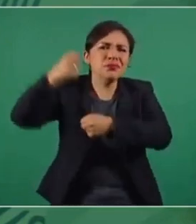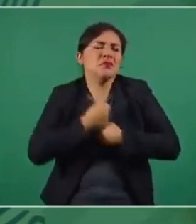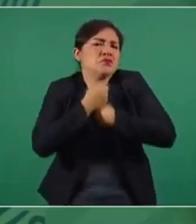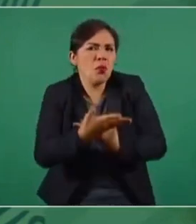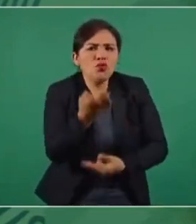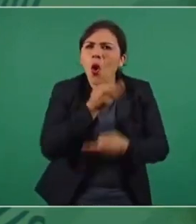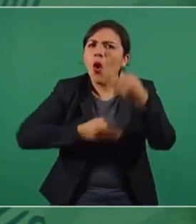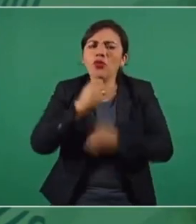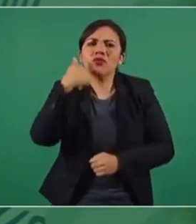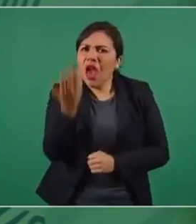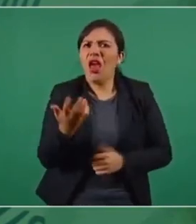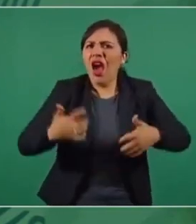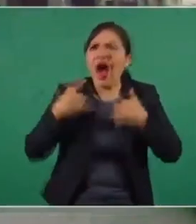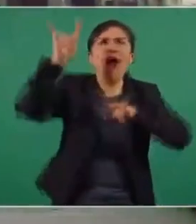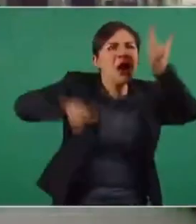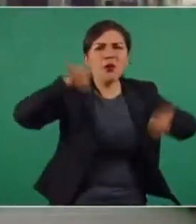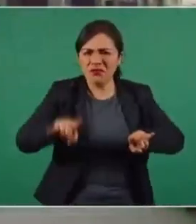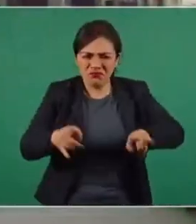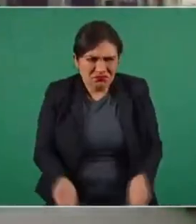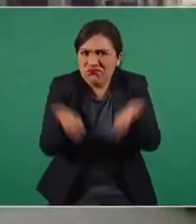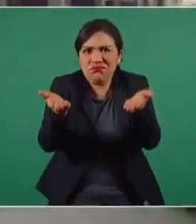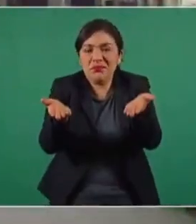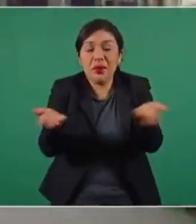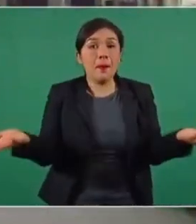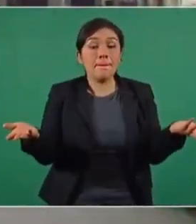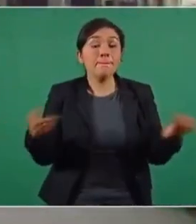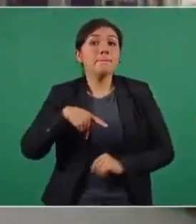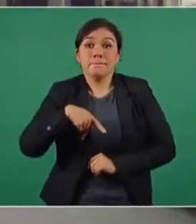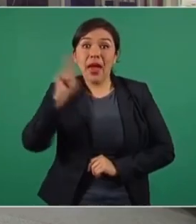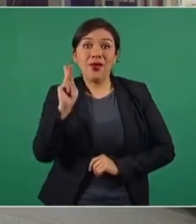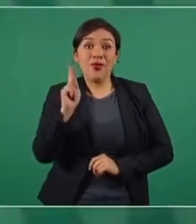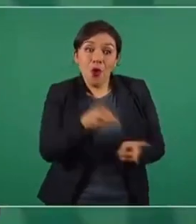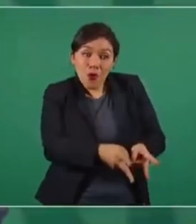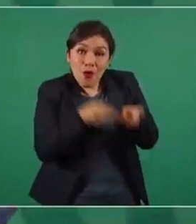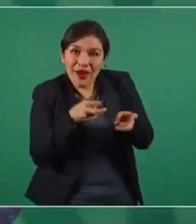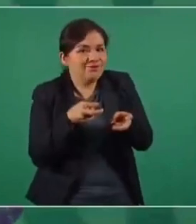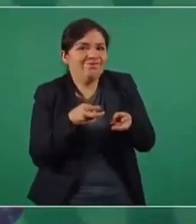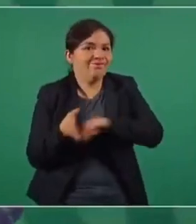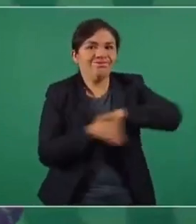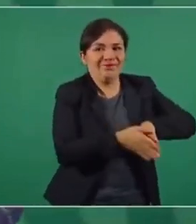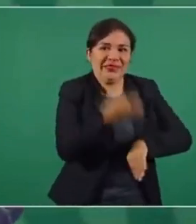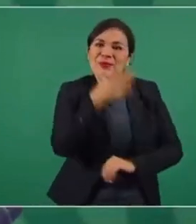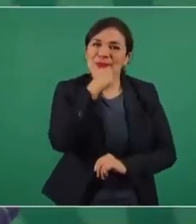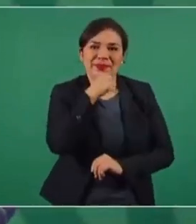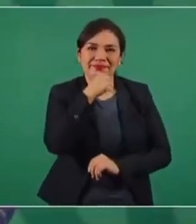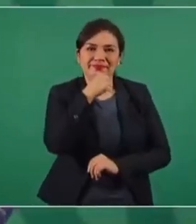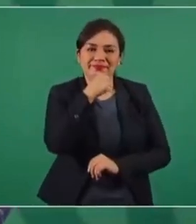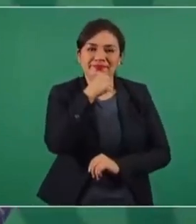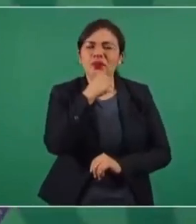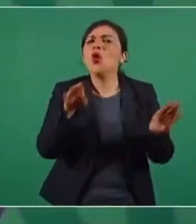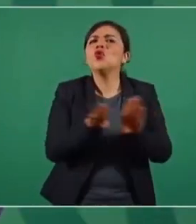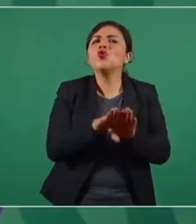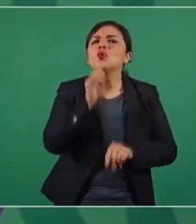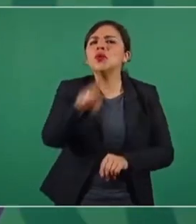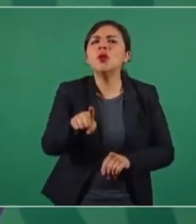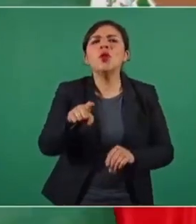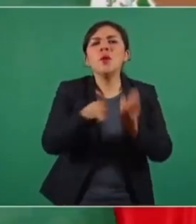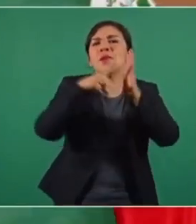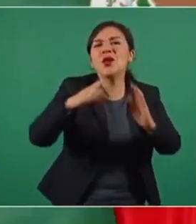todos los que quieran protestar, además que ya no se permite robar. Es como lo de los medios,